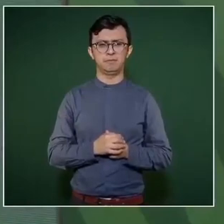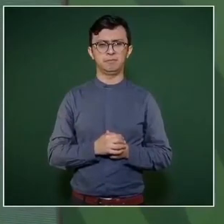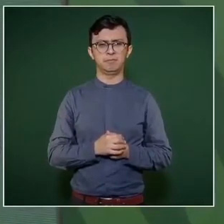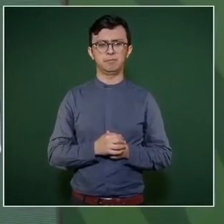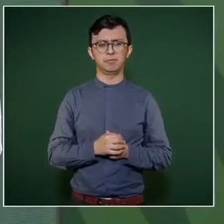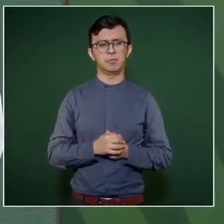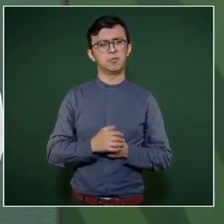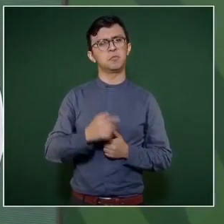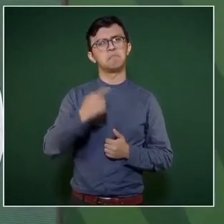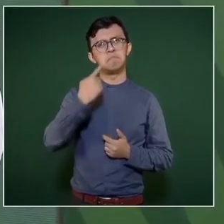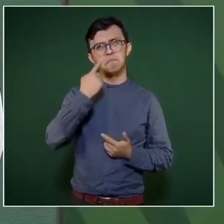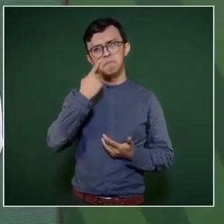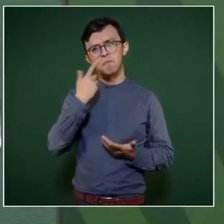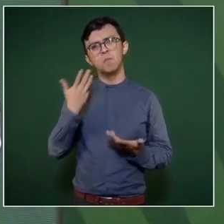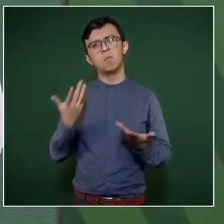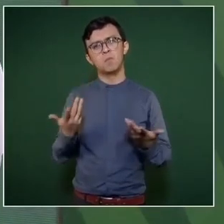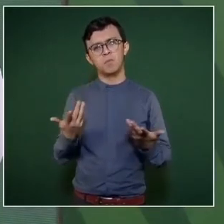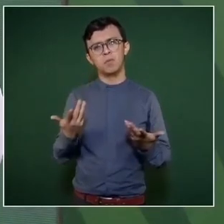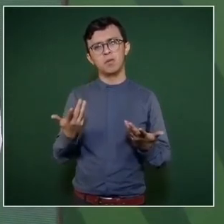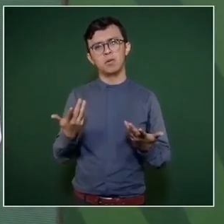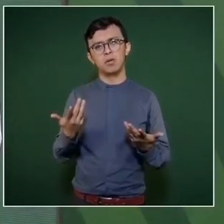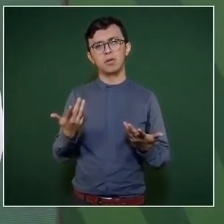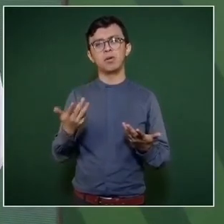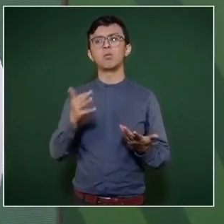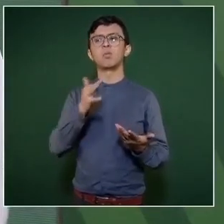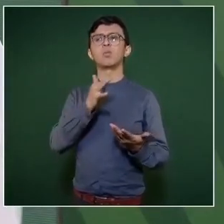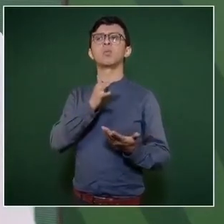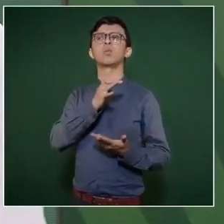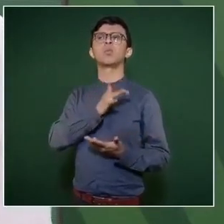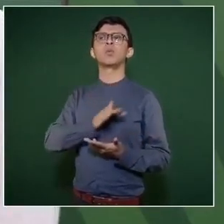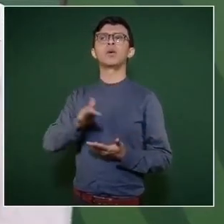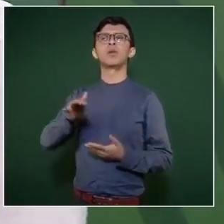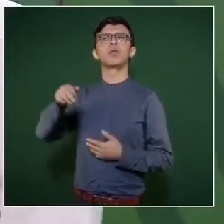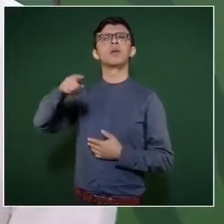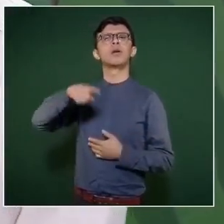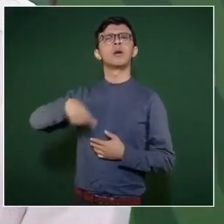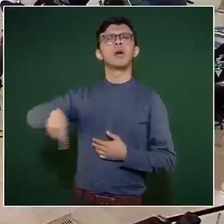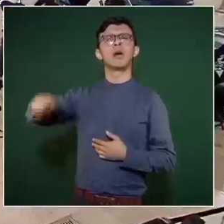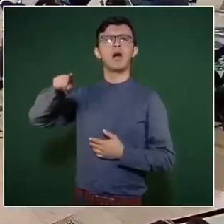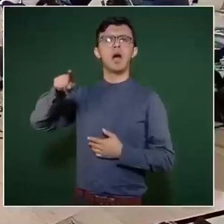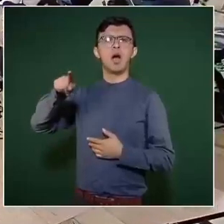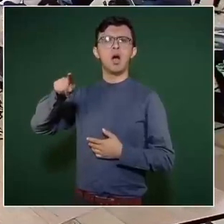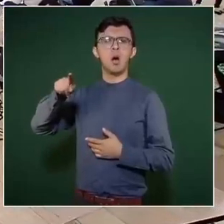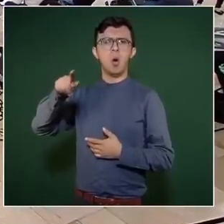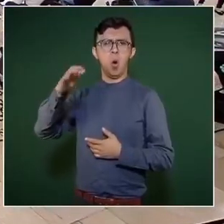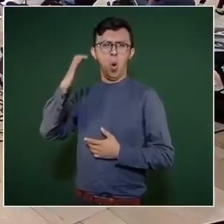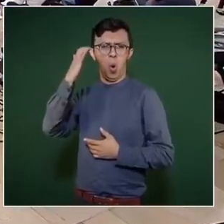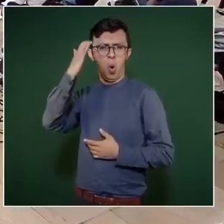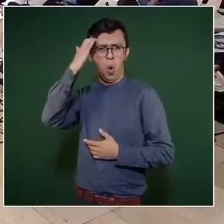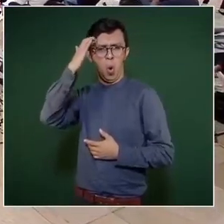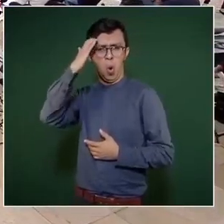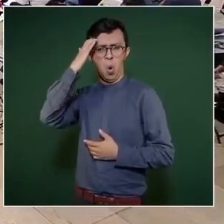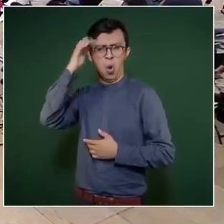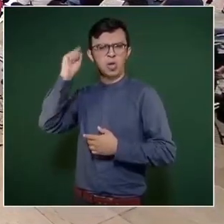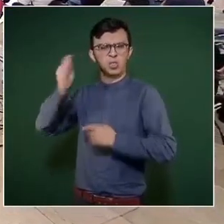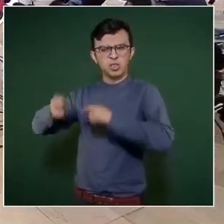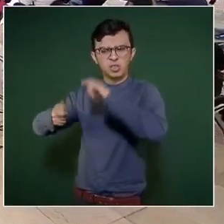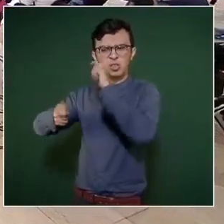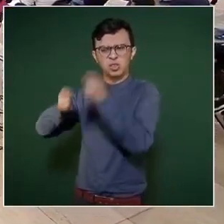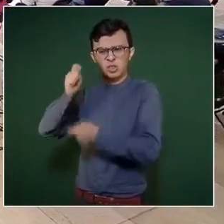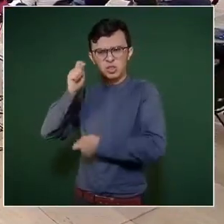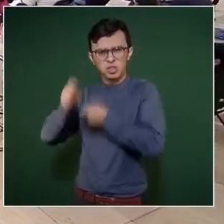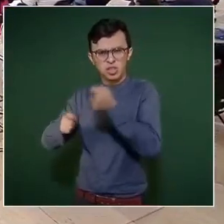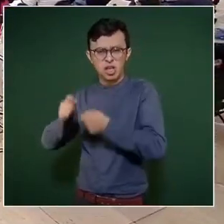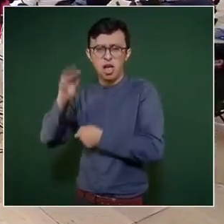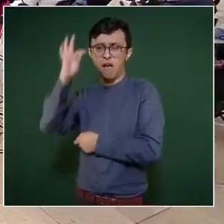es el manejo de la ciencia, incluso de la filosofía,